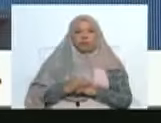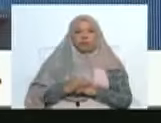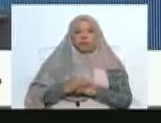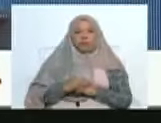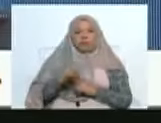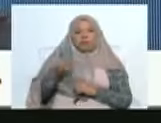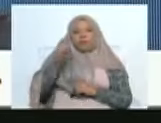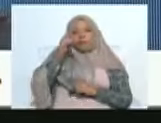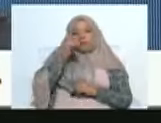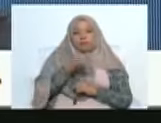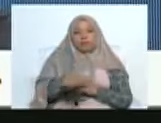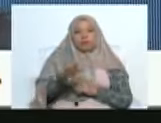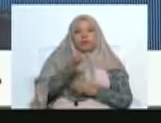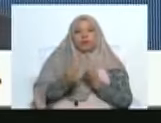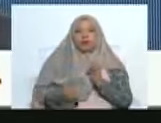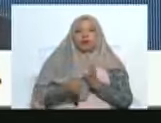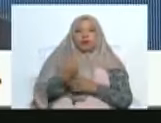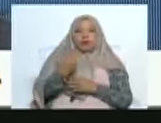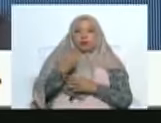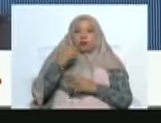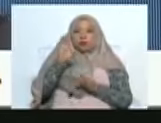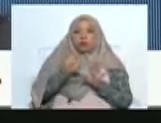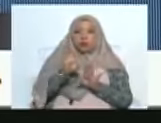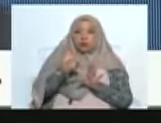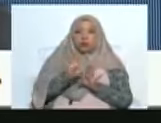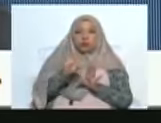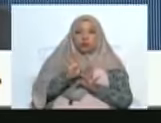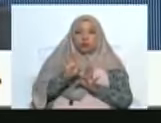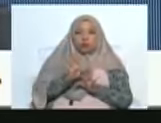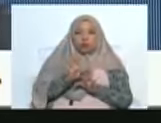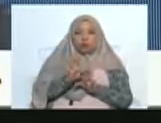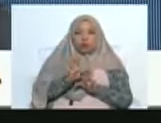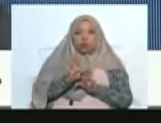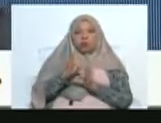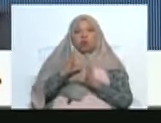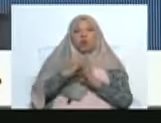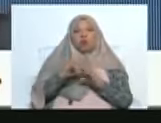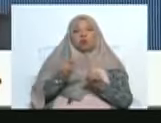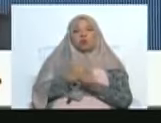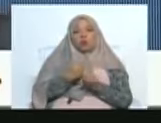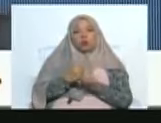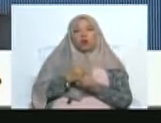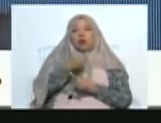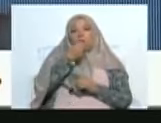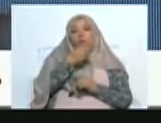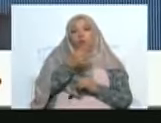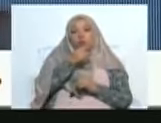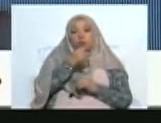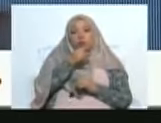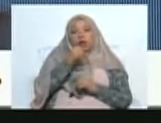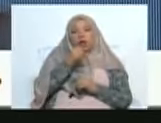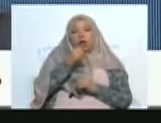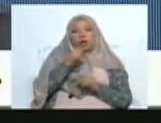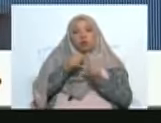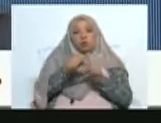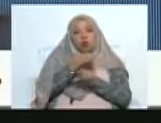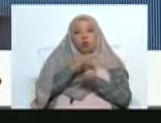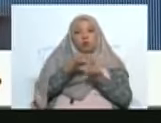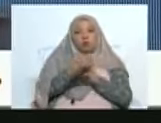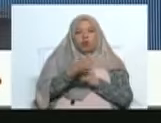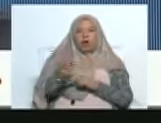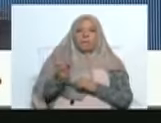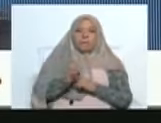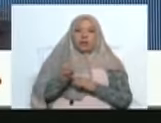este pequeño espacio, justamente hablando de las maravillas turísticas, pero también de todas las buenas noticias en materia cultural que ha acumulado